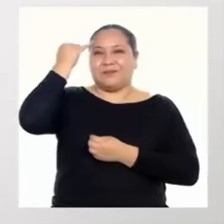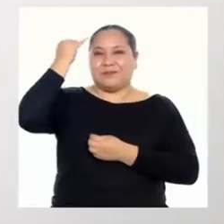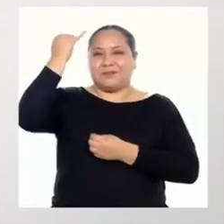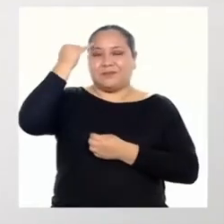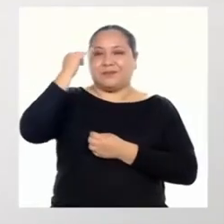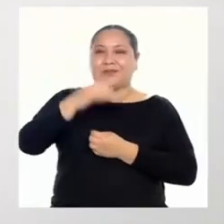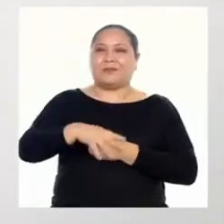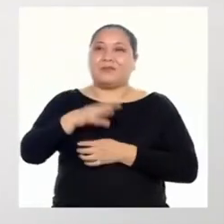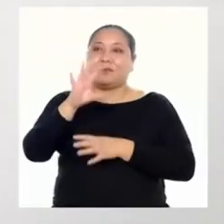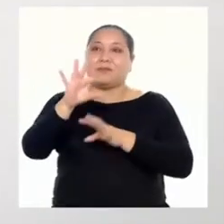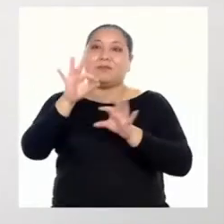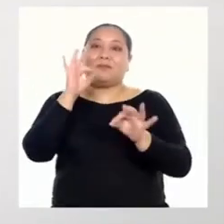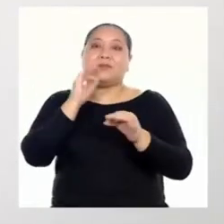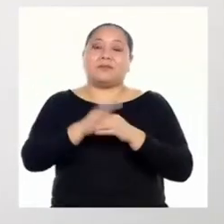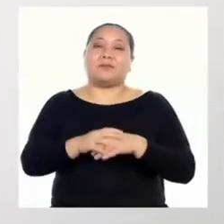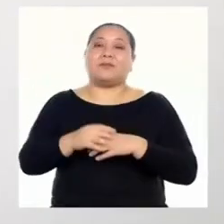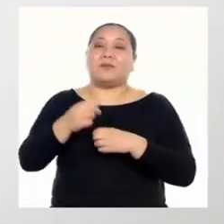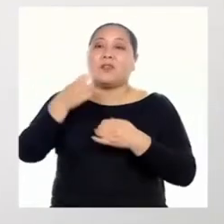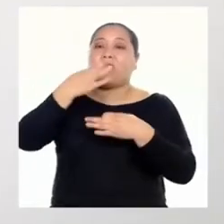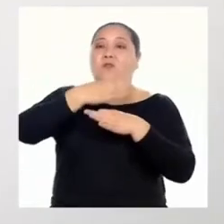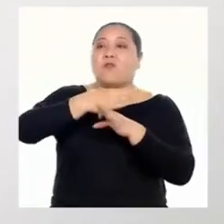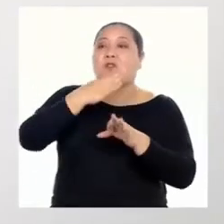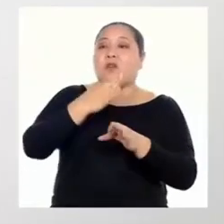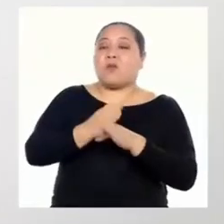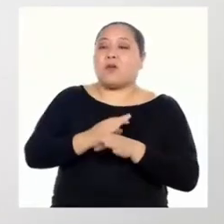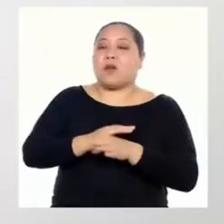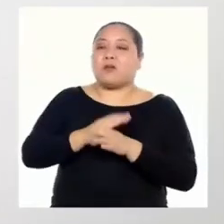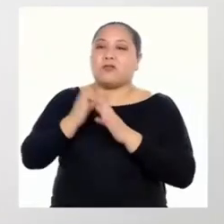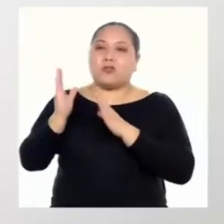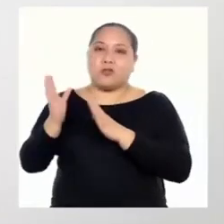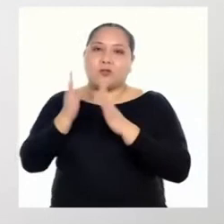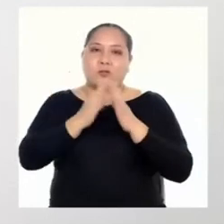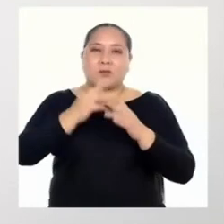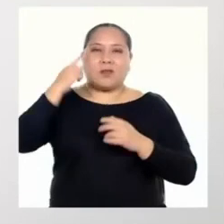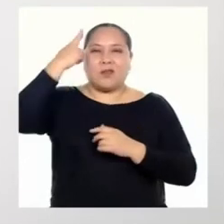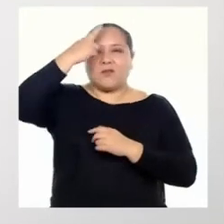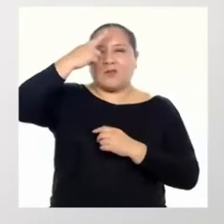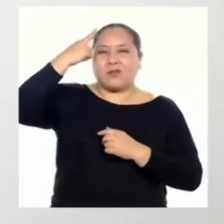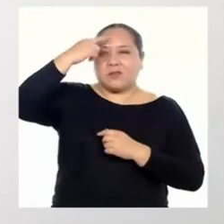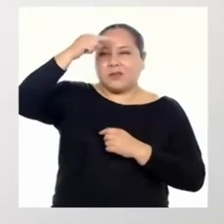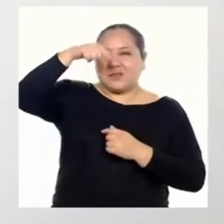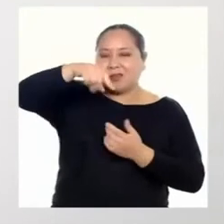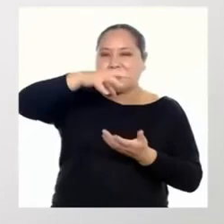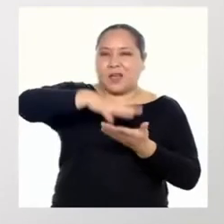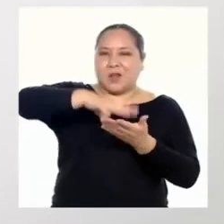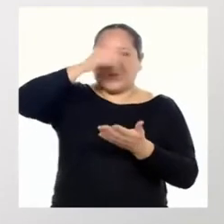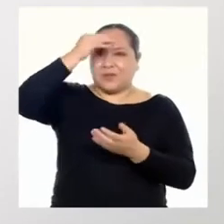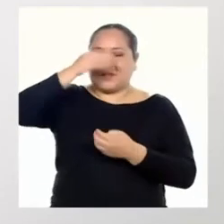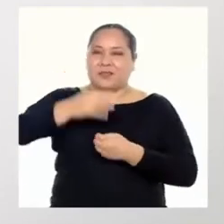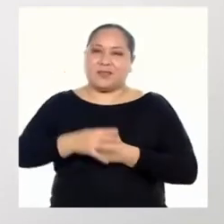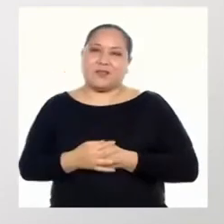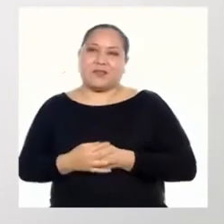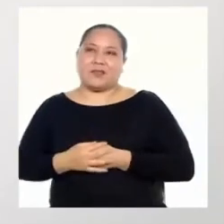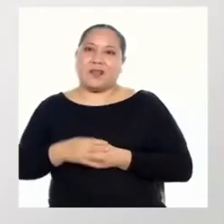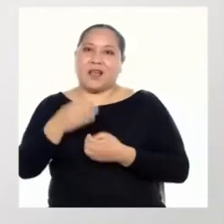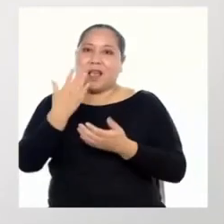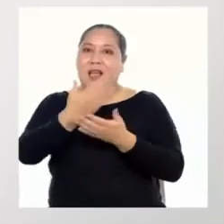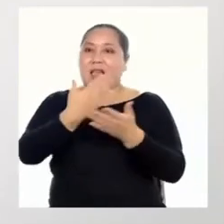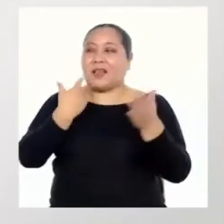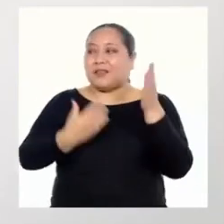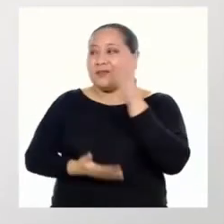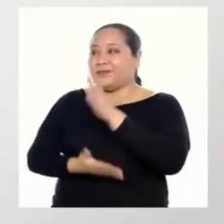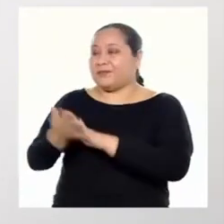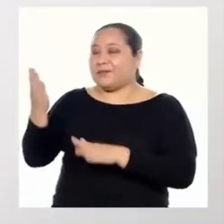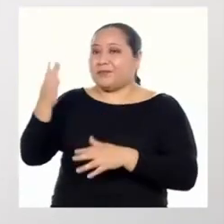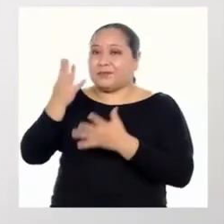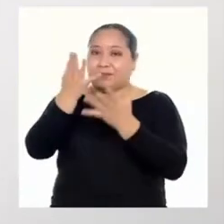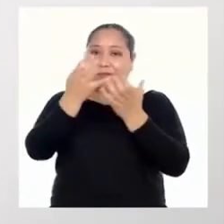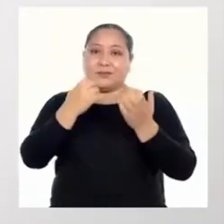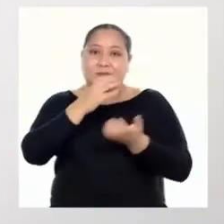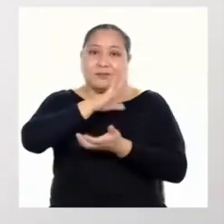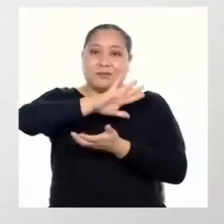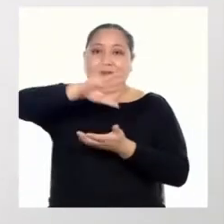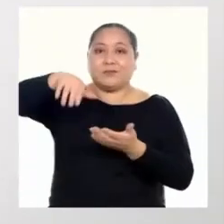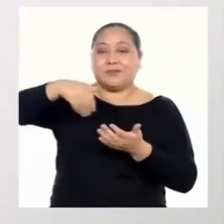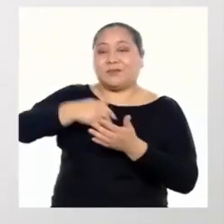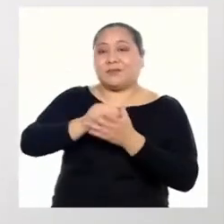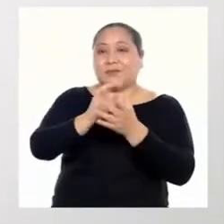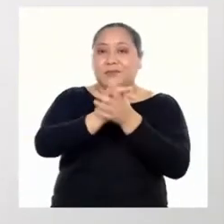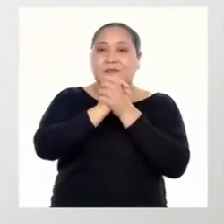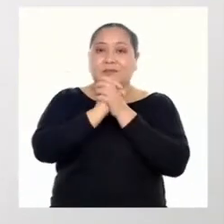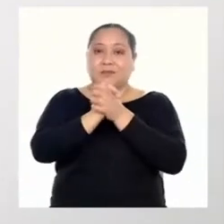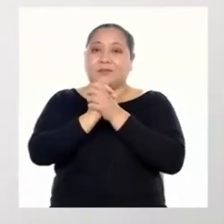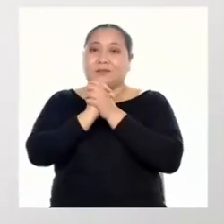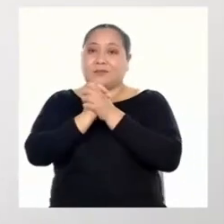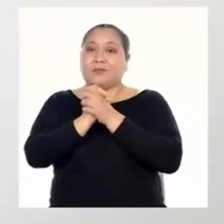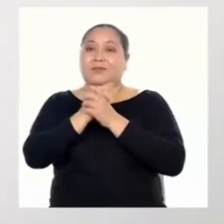Yaremis, de encontrar maneras en organizarnos para reflexionar sobre nuestro aprendizaje. Antes de irme, quisiera que todas nuestras